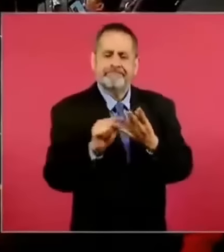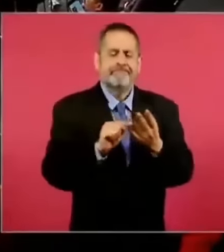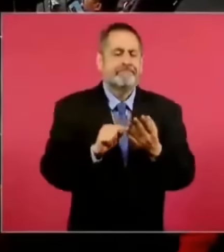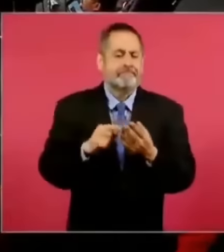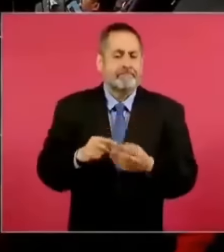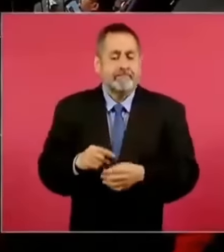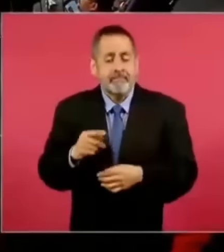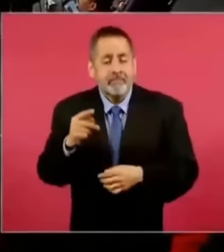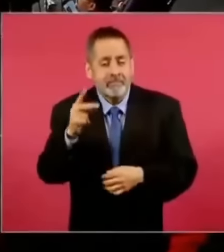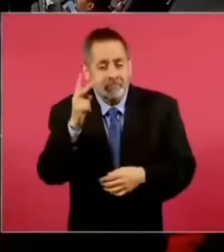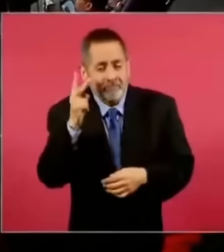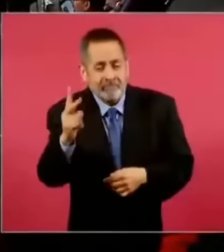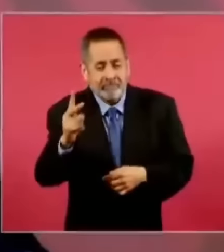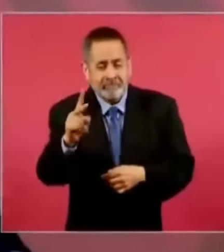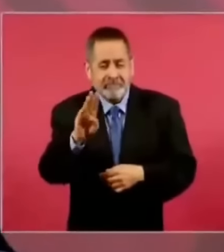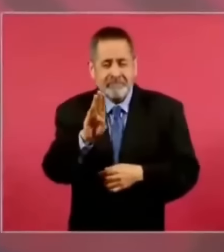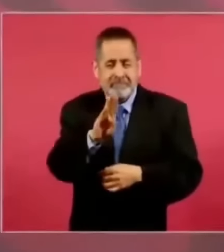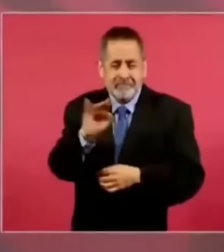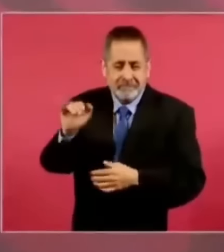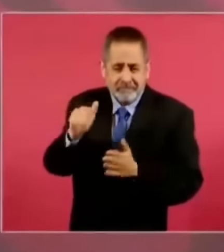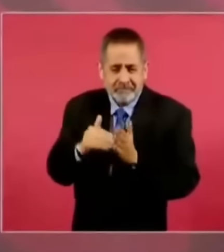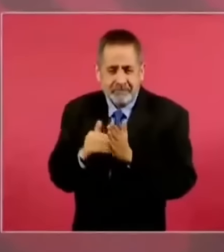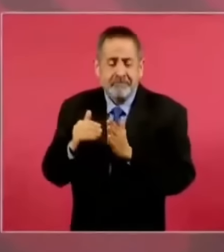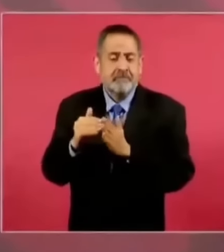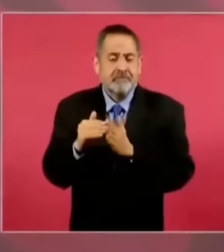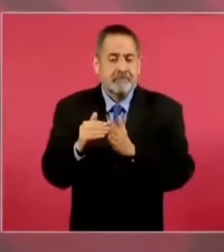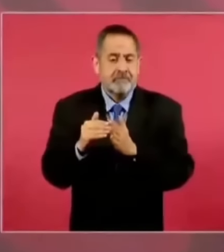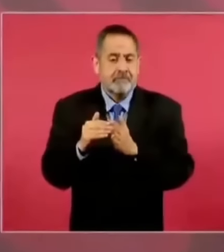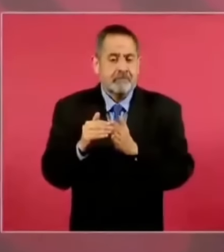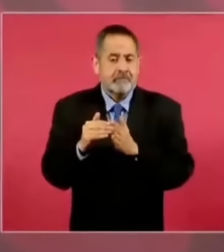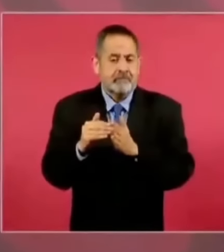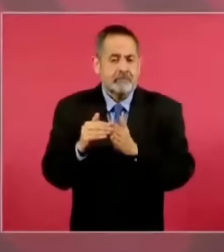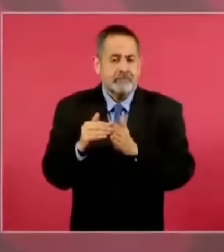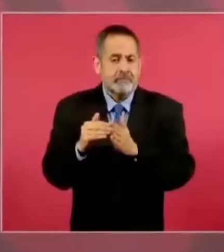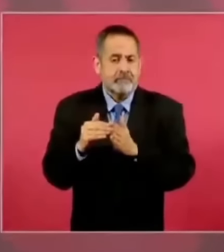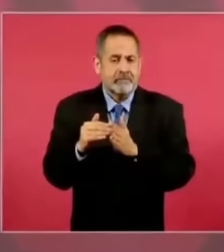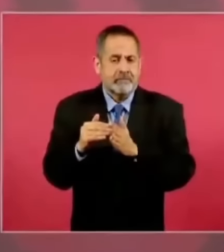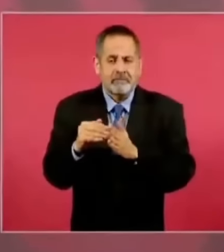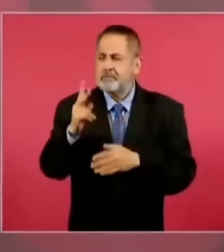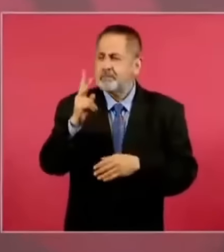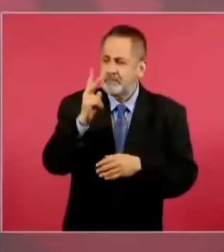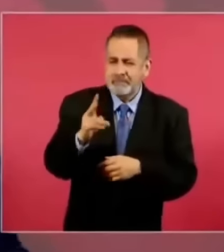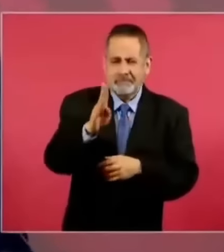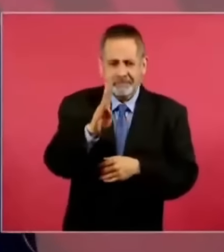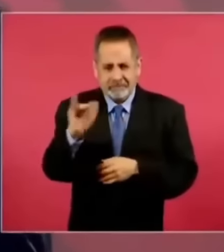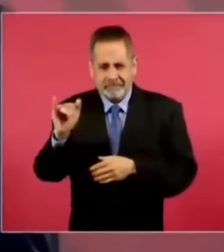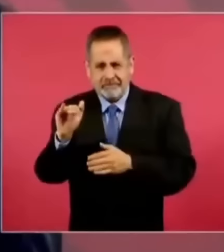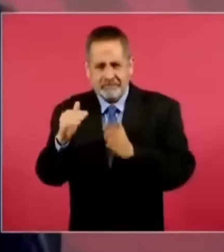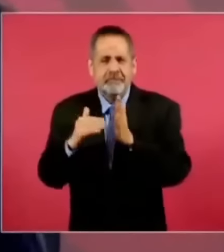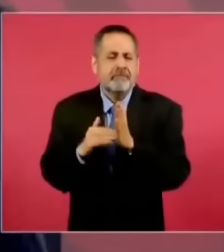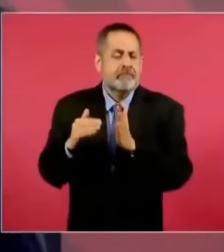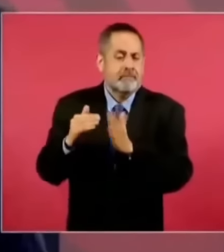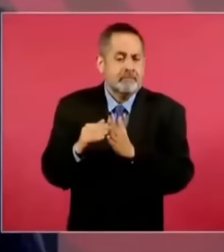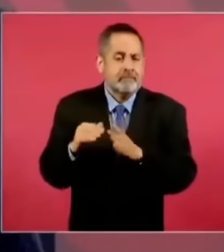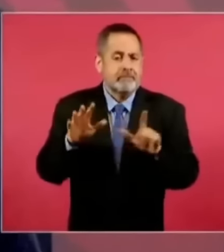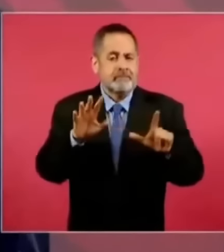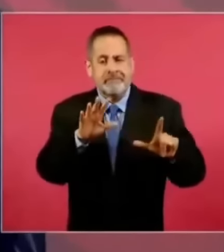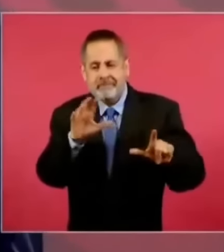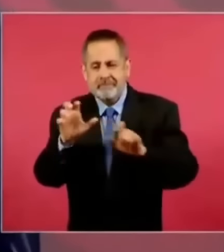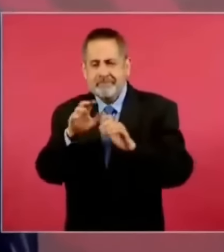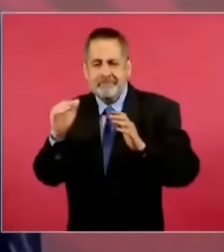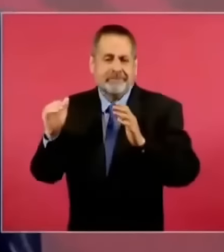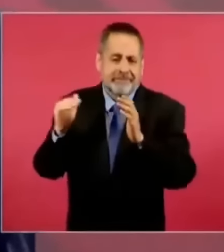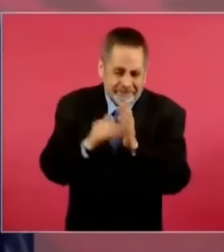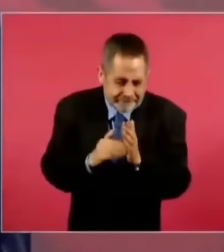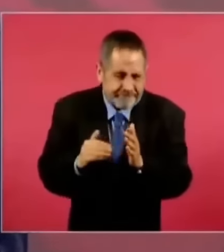2 billones, 2 billones 700 mil